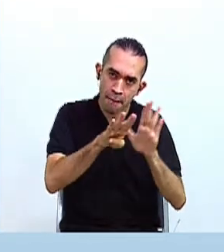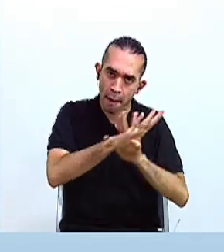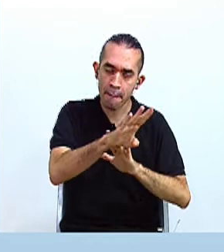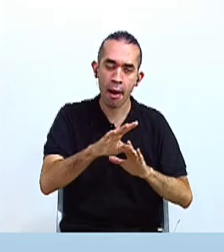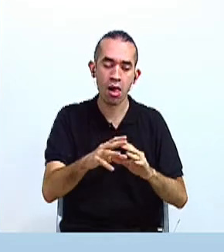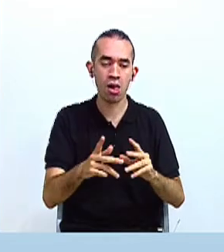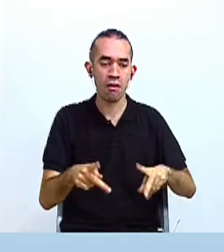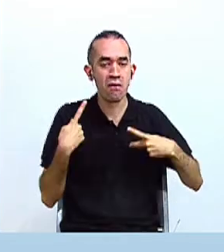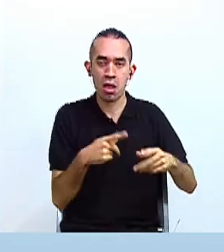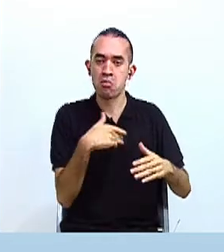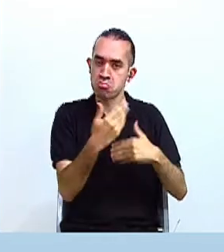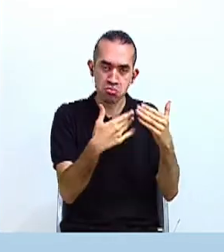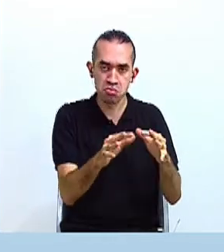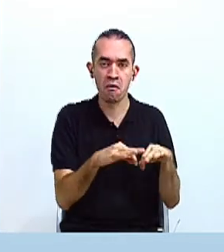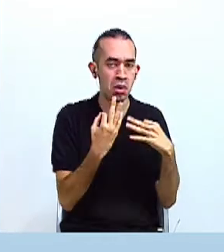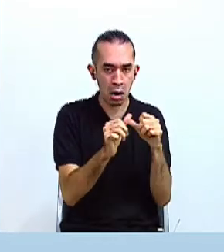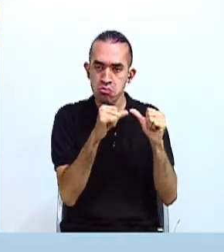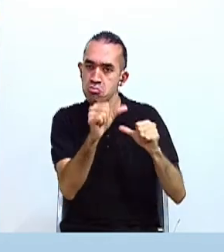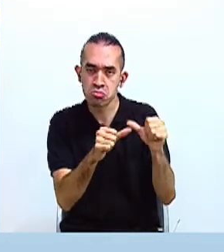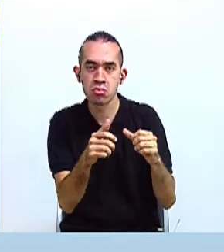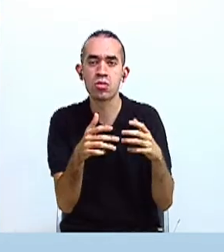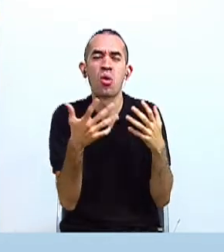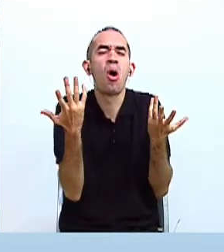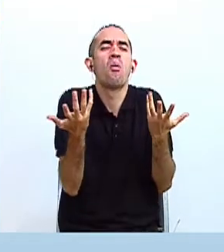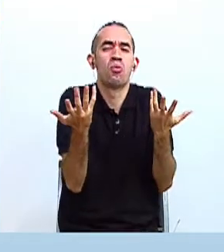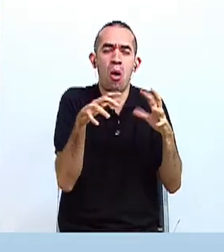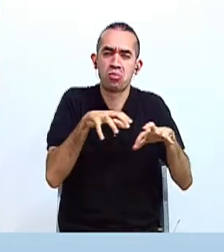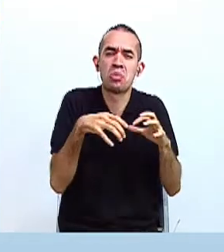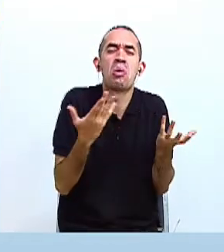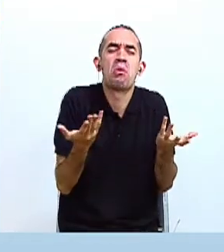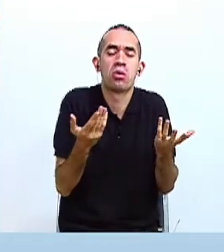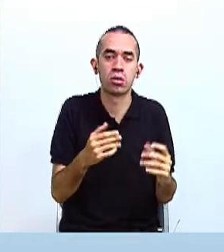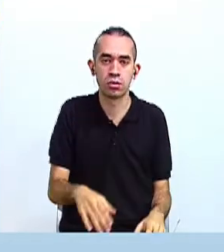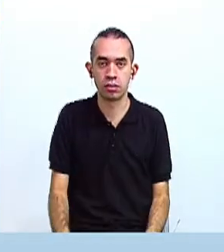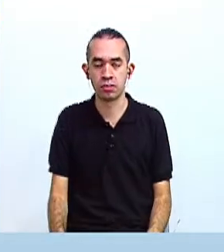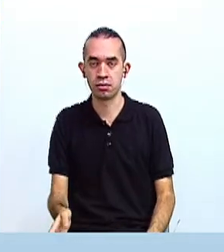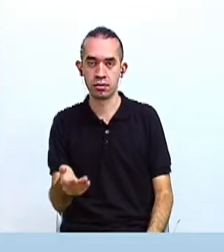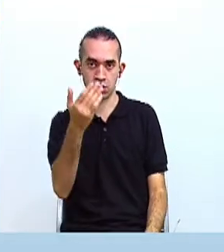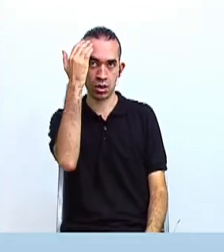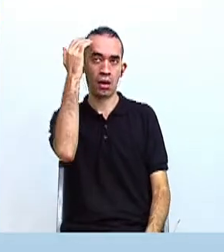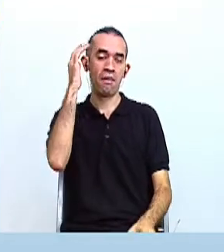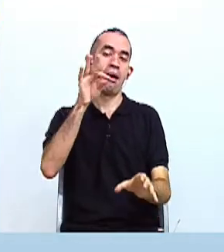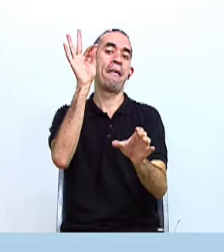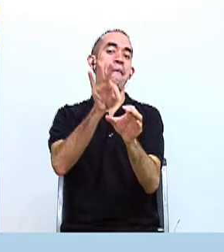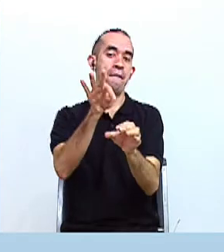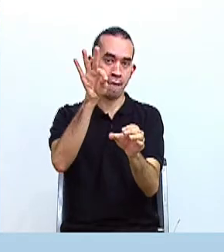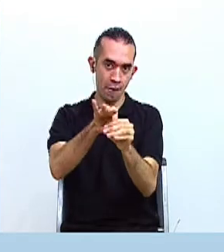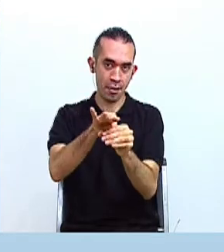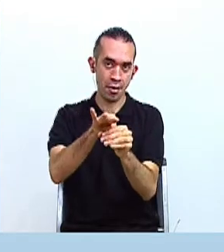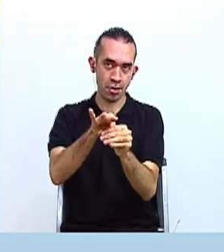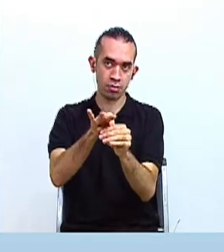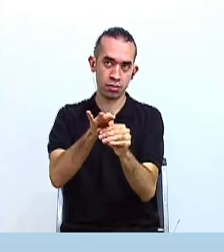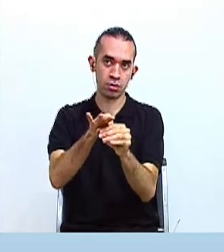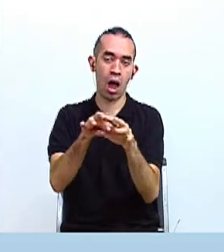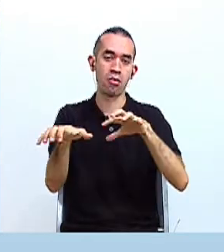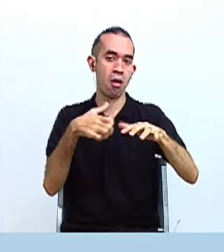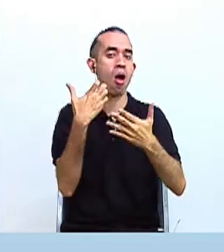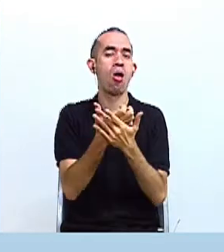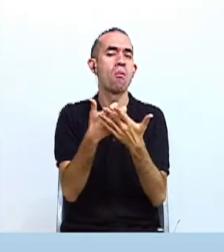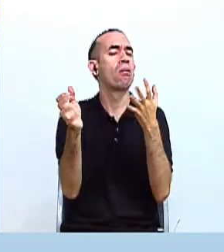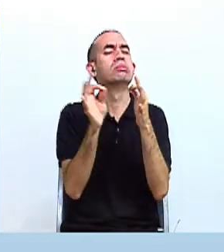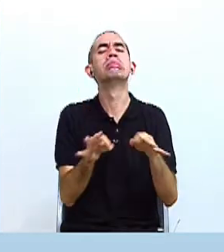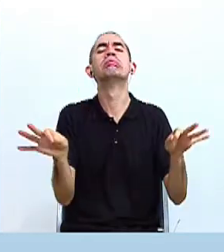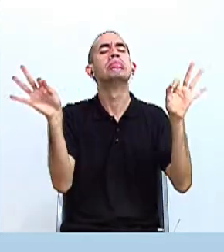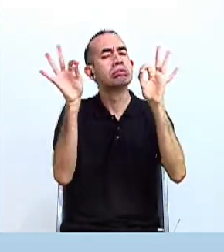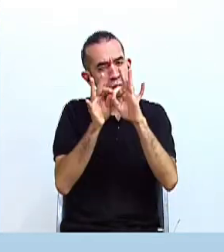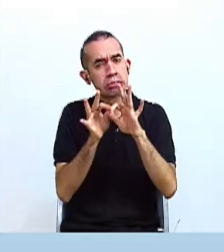familias? Es interesante observar en este caso la agricultura, como la actividad económica más importante